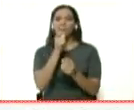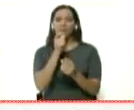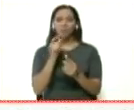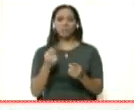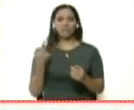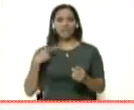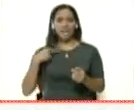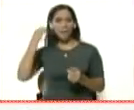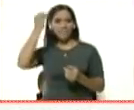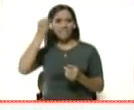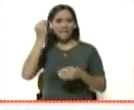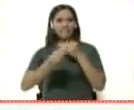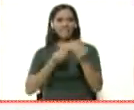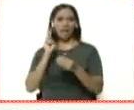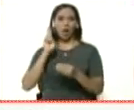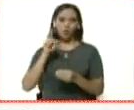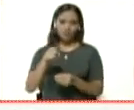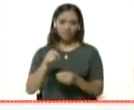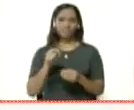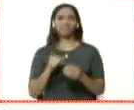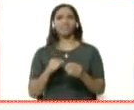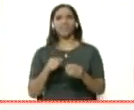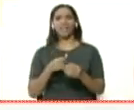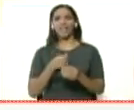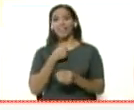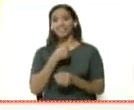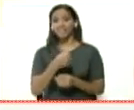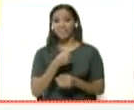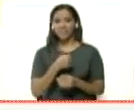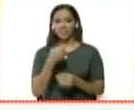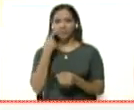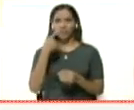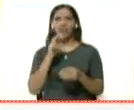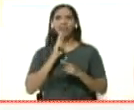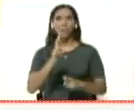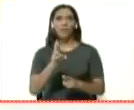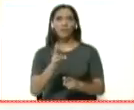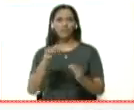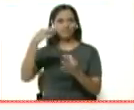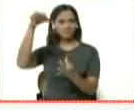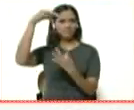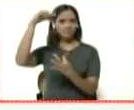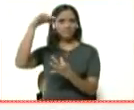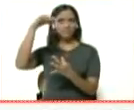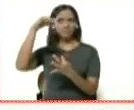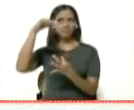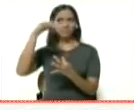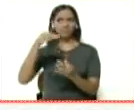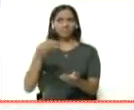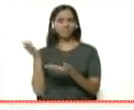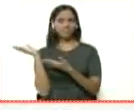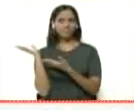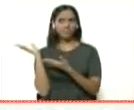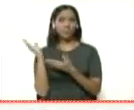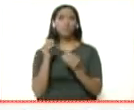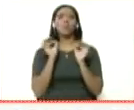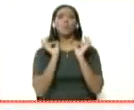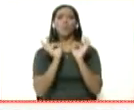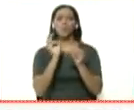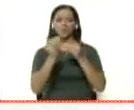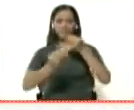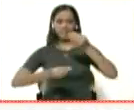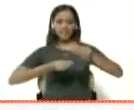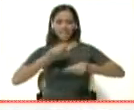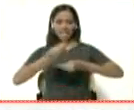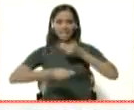pensado hacerle a usted en esta entrevista, estoy viendo las respuestas en este volante que tengo en la mano. Un volante muy bien elaborado,